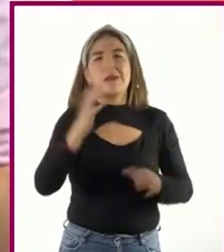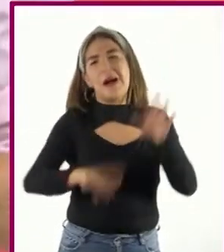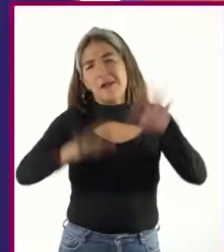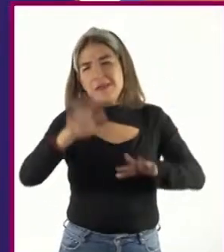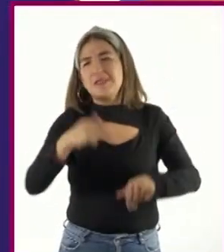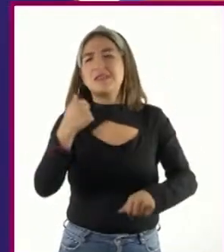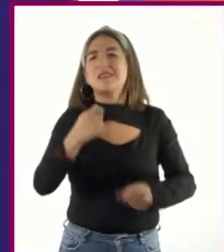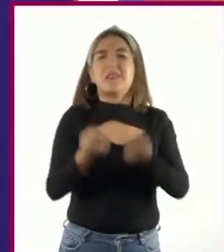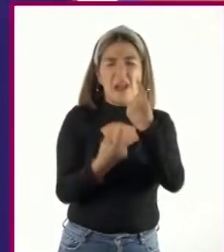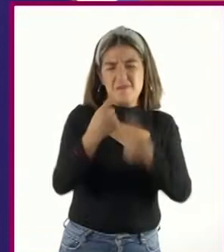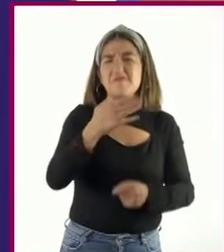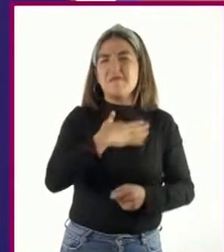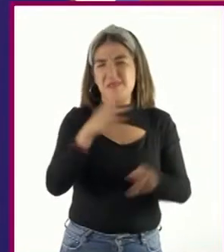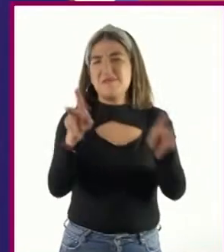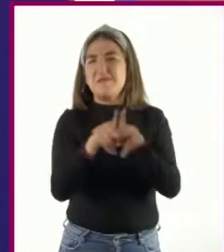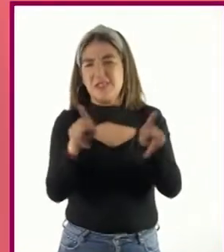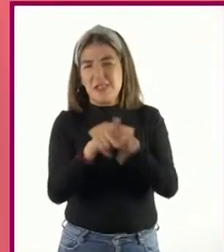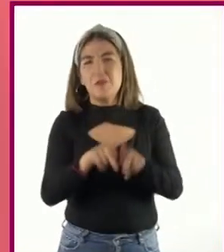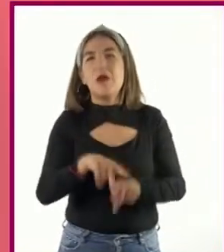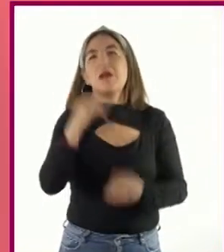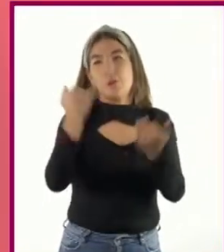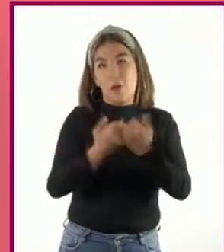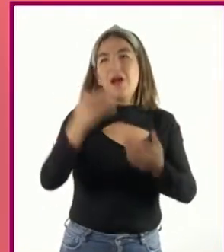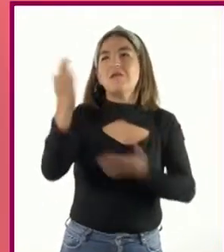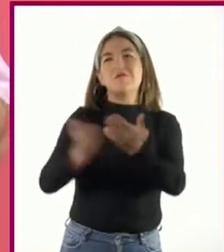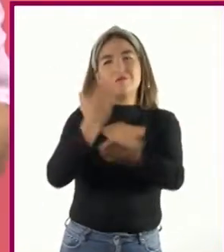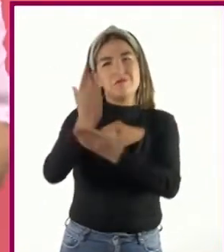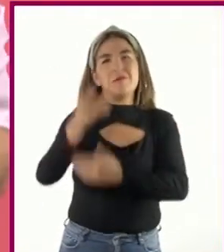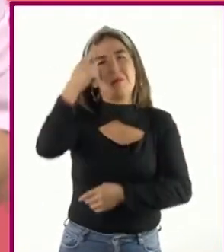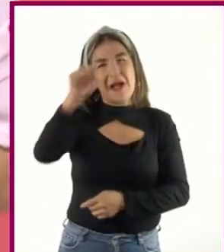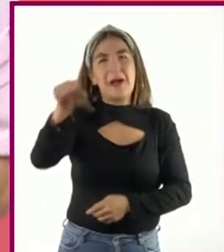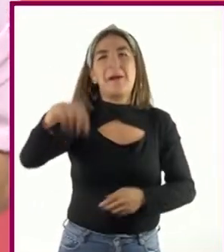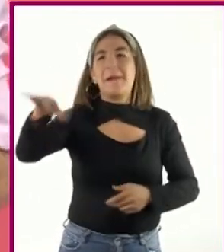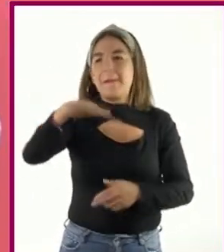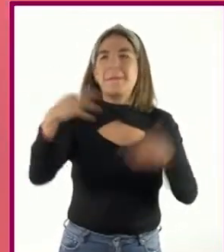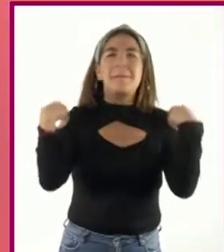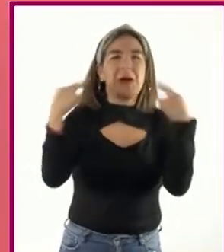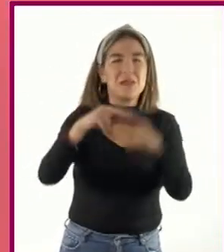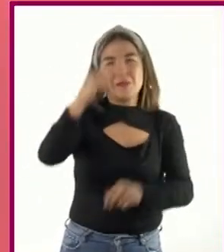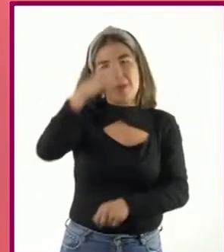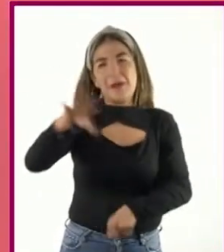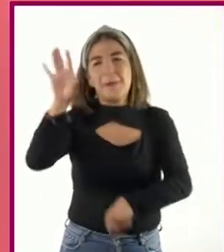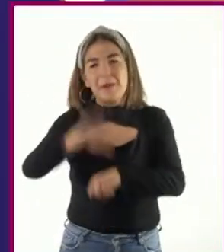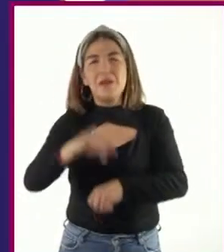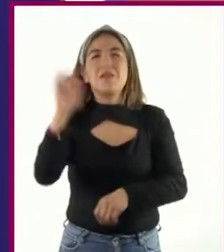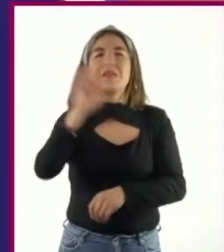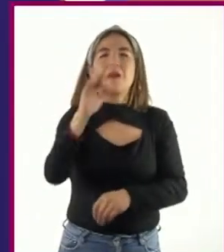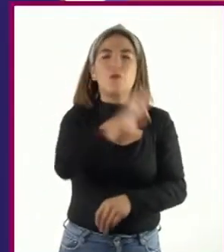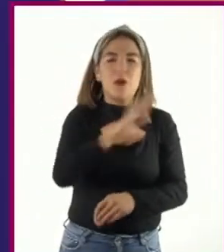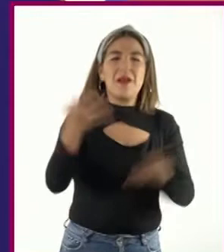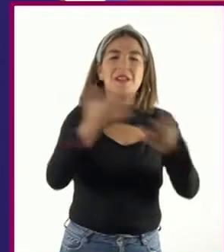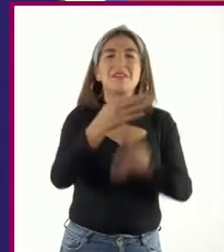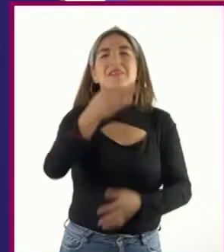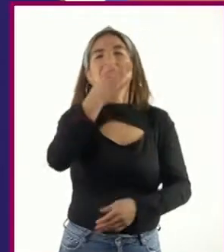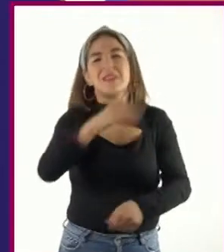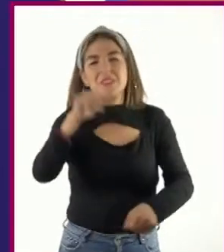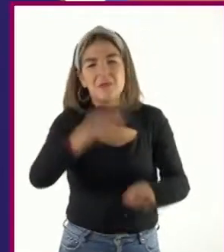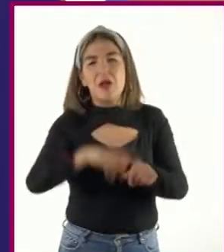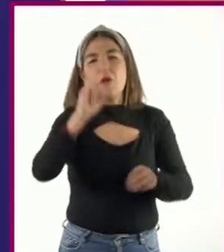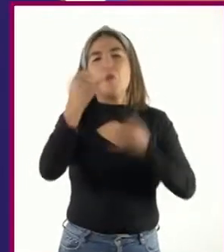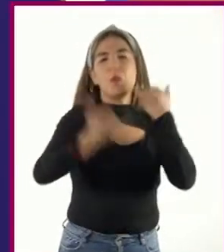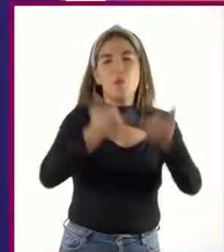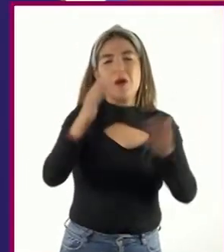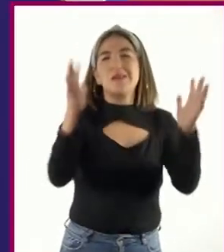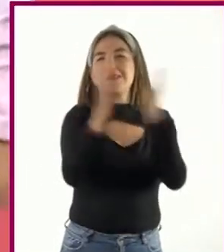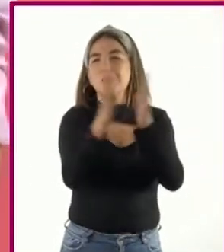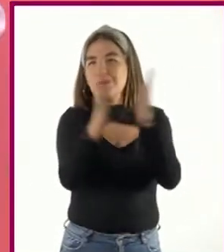primos, pero también a autoridades de la escuela para pedir que nos dejen hacer un evento, para solicitar información o para jugar en algún